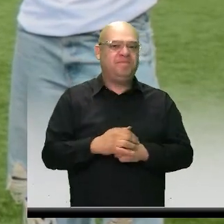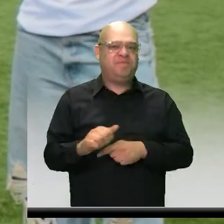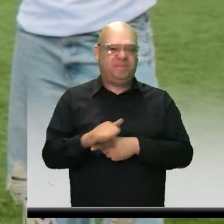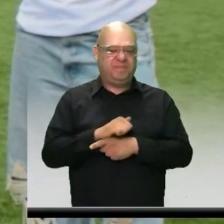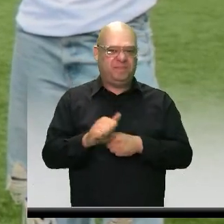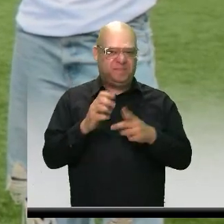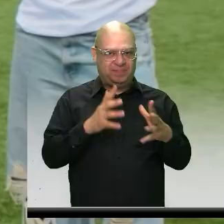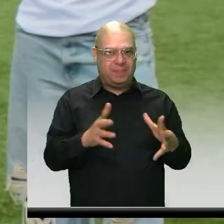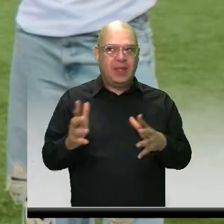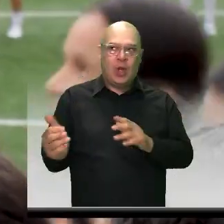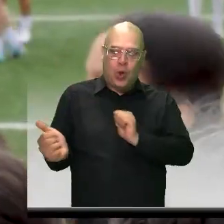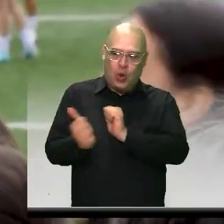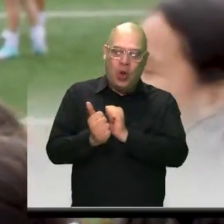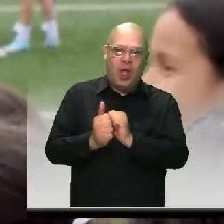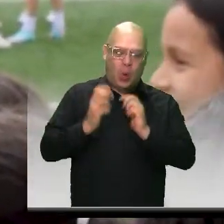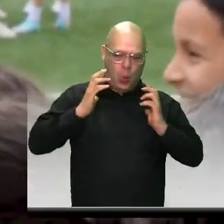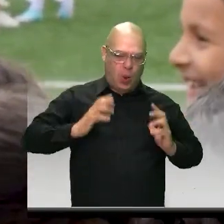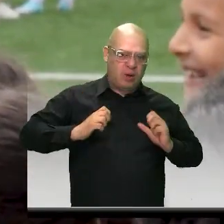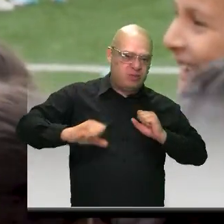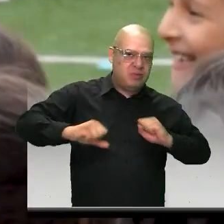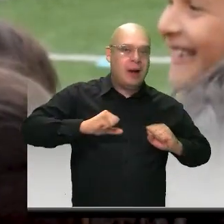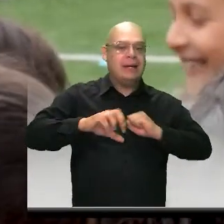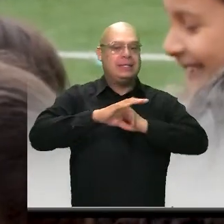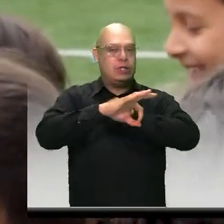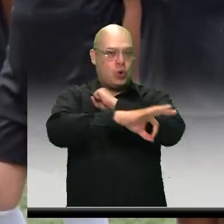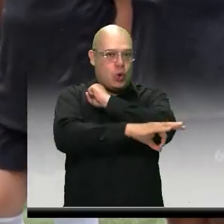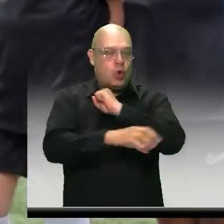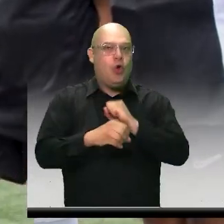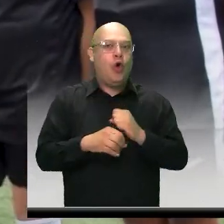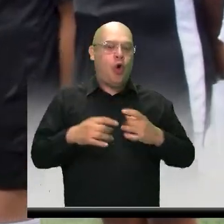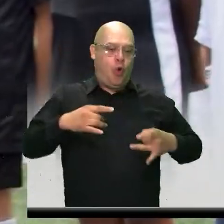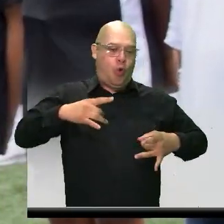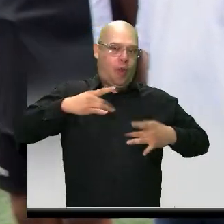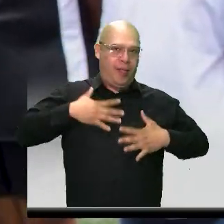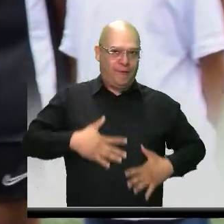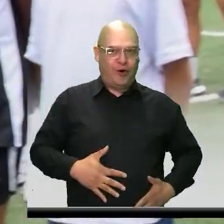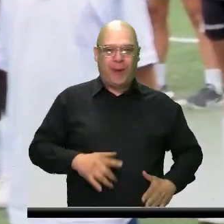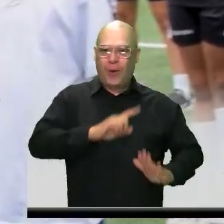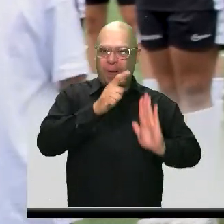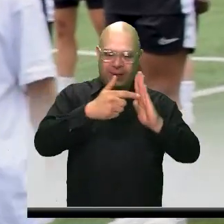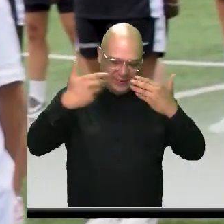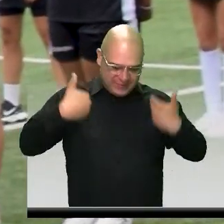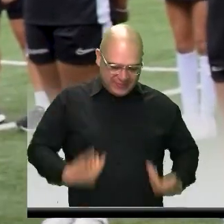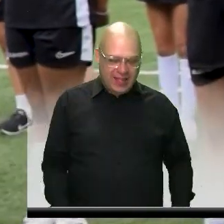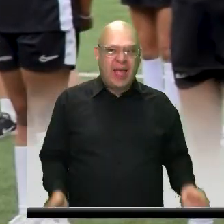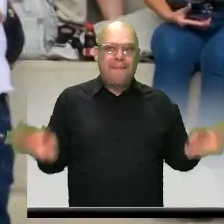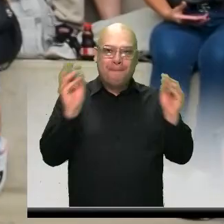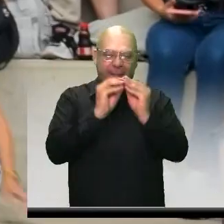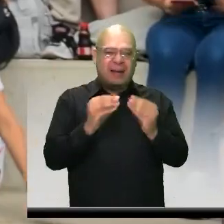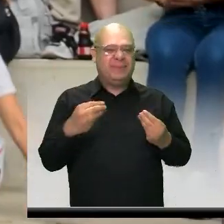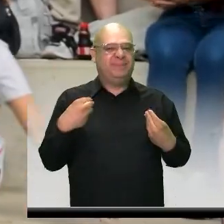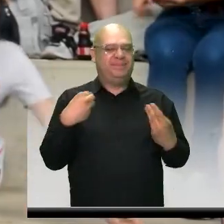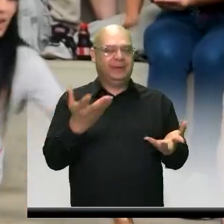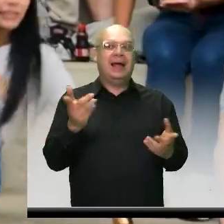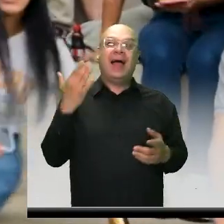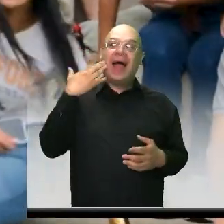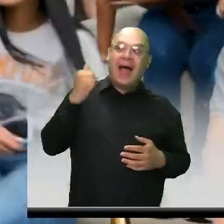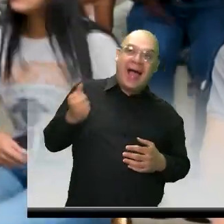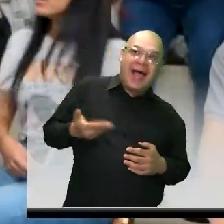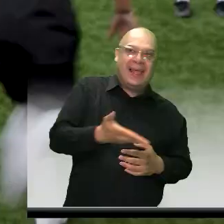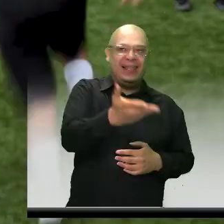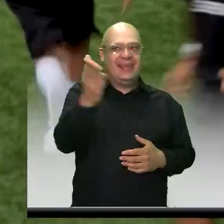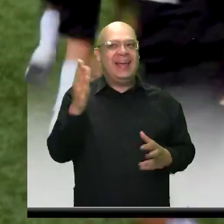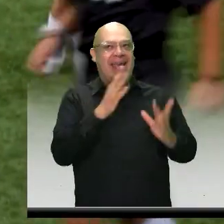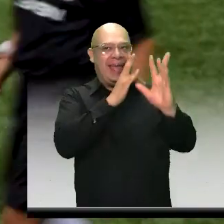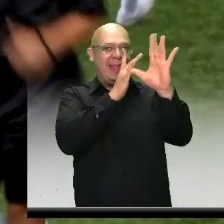acompañamiento físico, psicológico, uniformes completos y mucho más es lo que ahora tienen estas niñas y jóvenes de Itagüí,